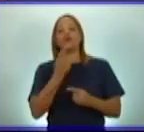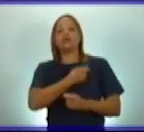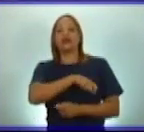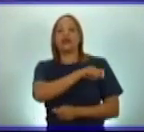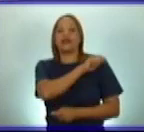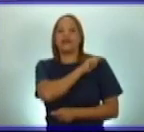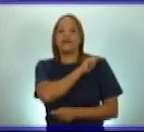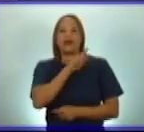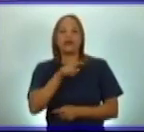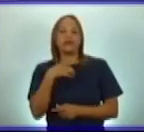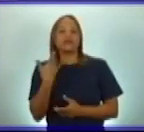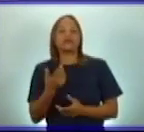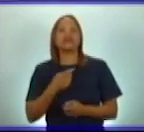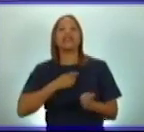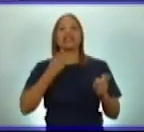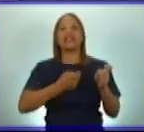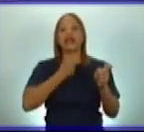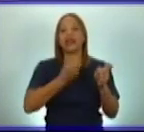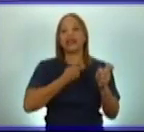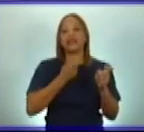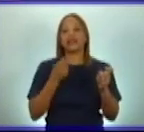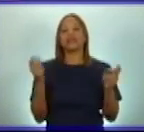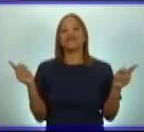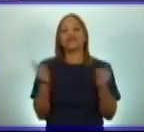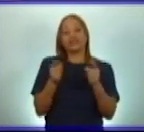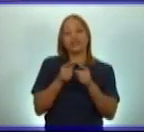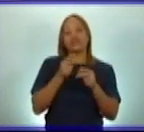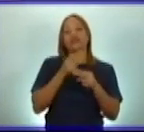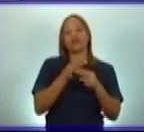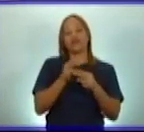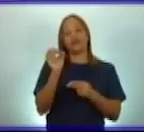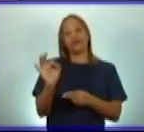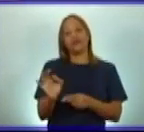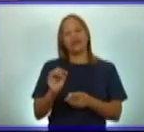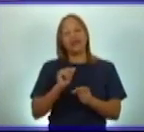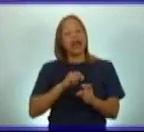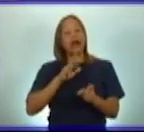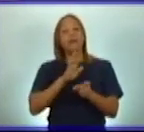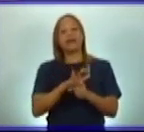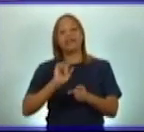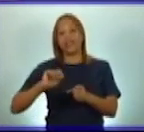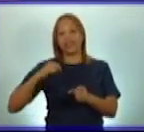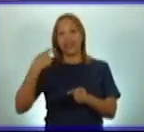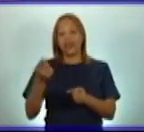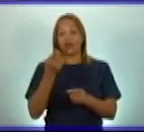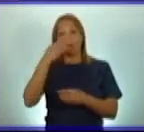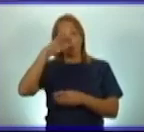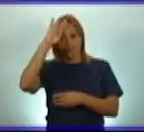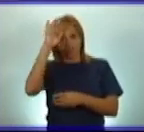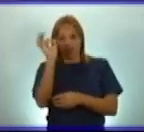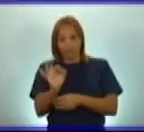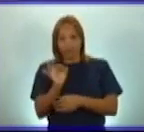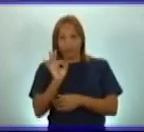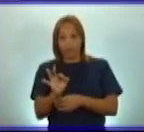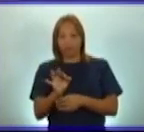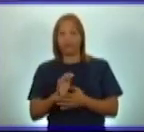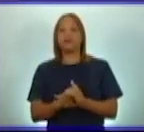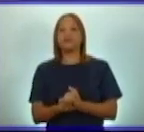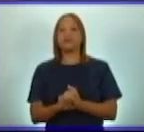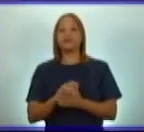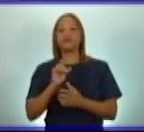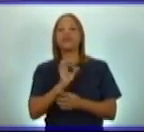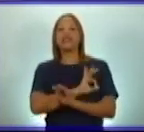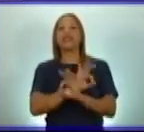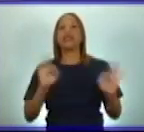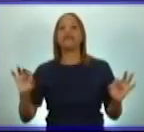conoce como la Guerra Chiquita. A partir de entonces, los cubanos, y en especial José